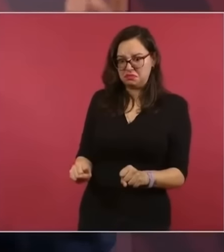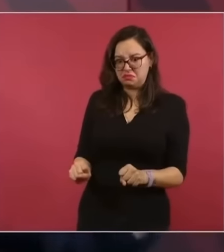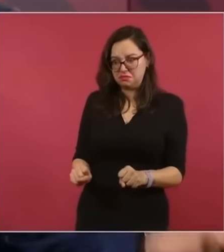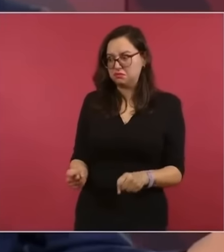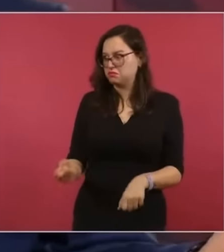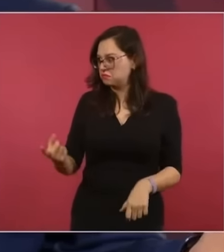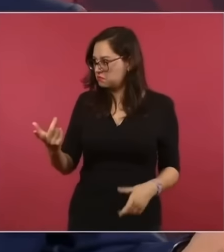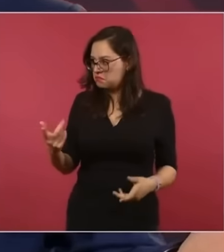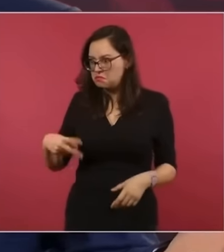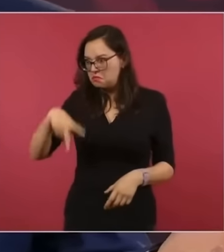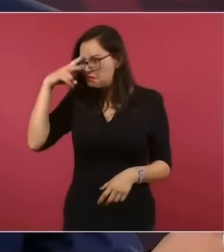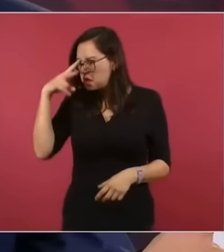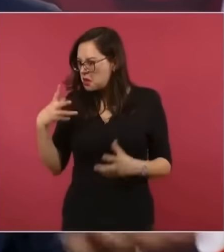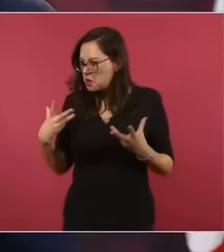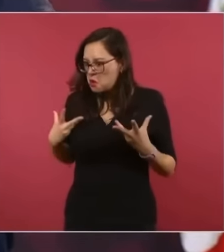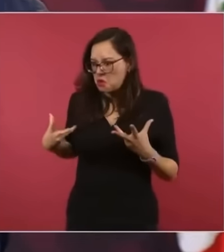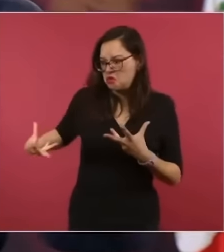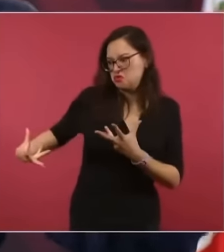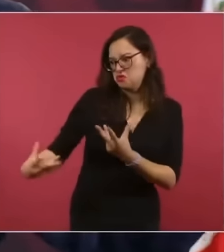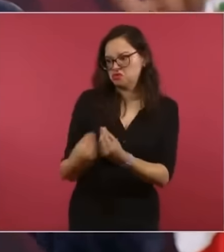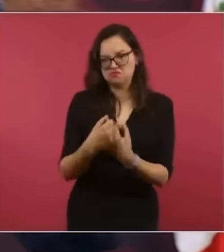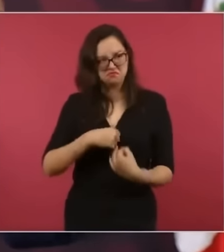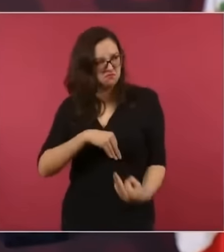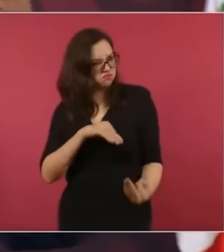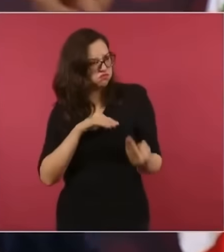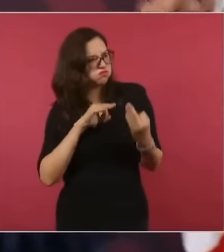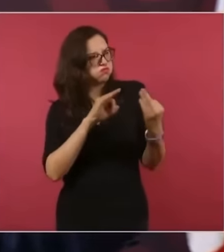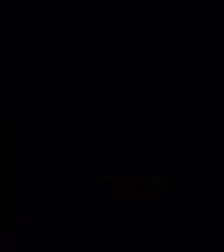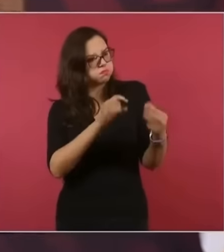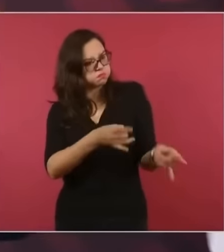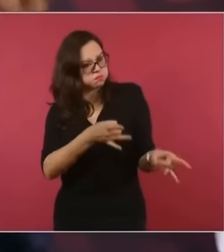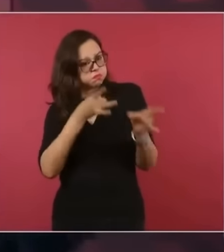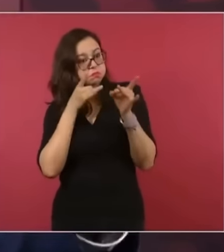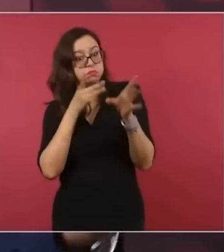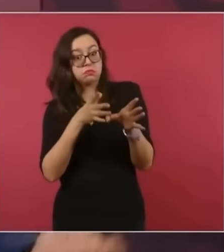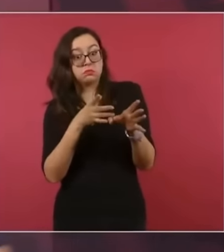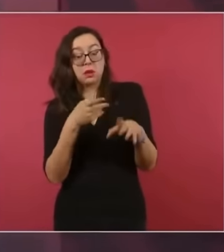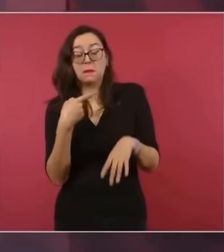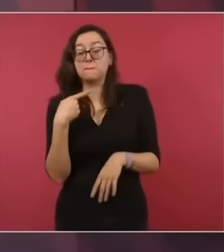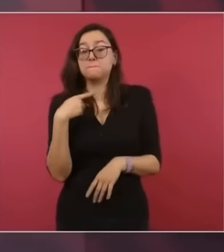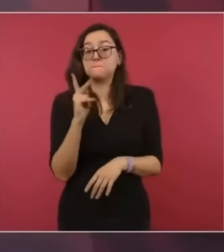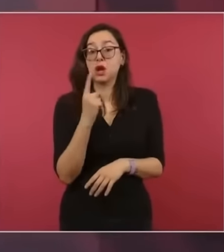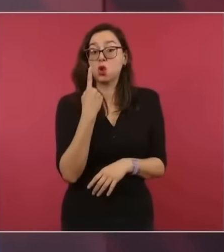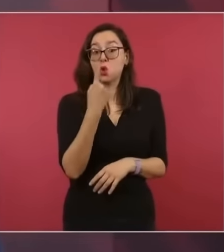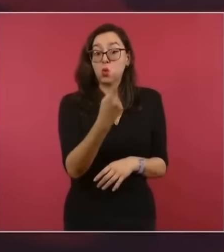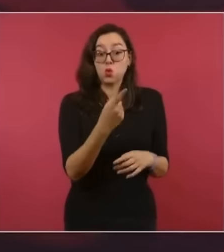todos los países se deben de someter a su mandato, pero se tocó con pared. debe aquí se debe a